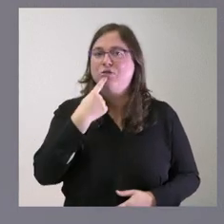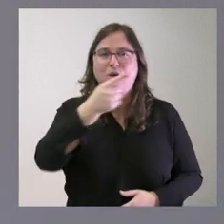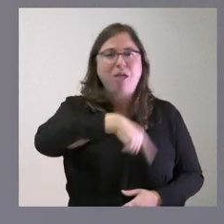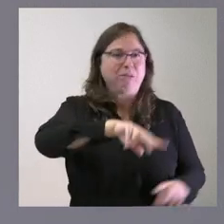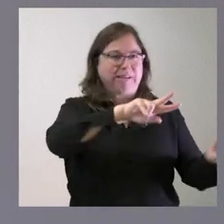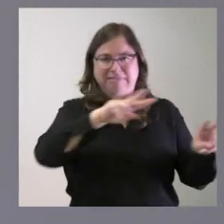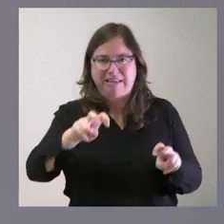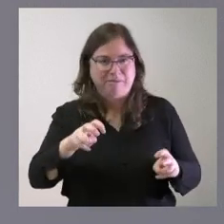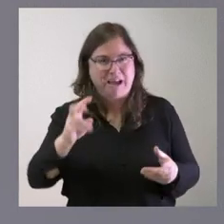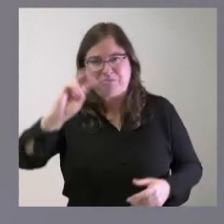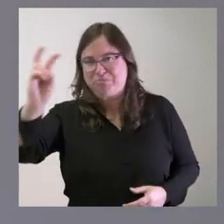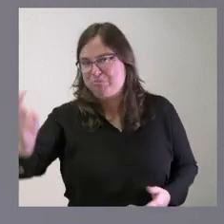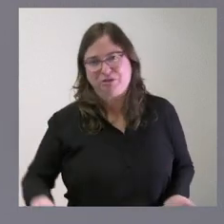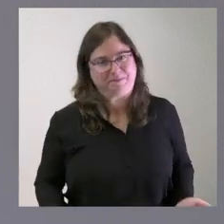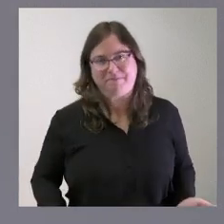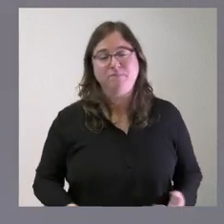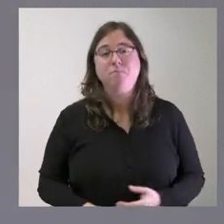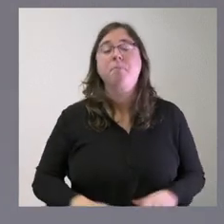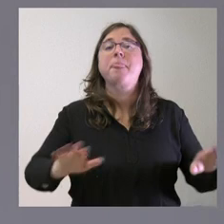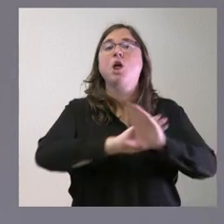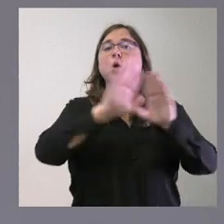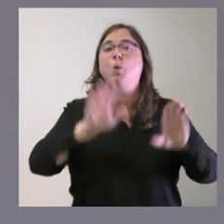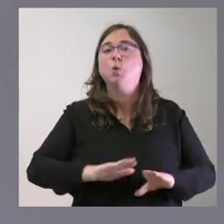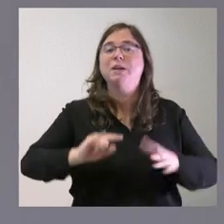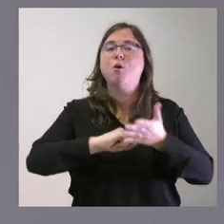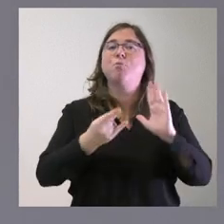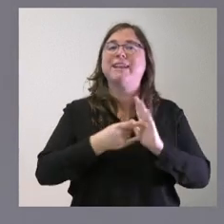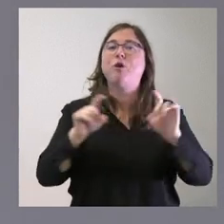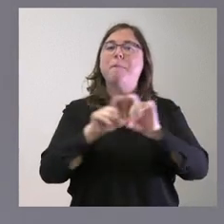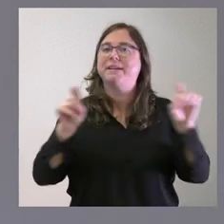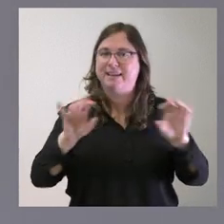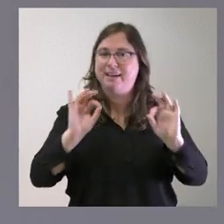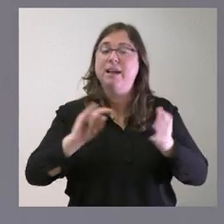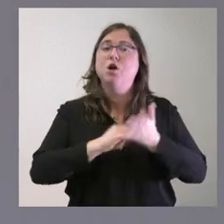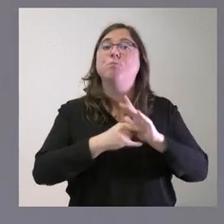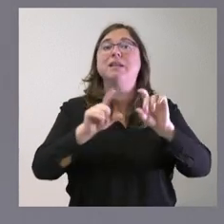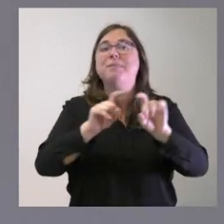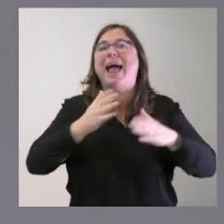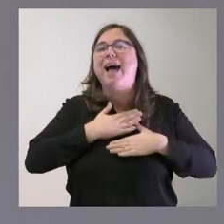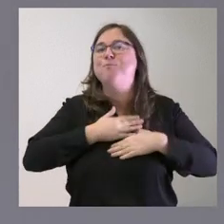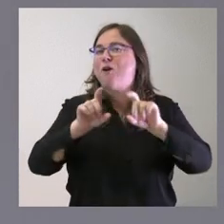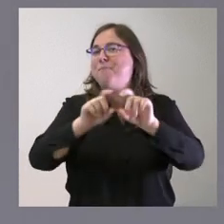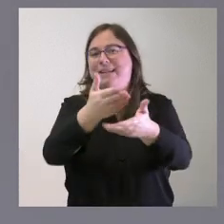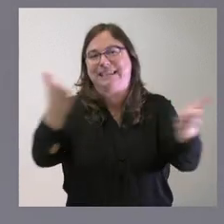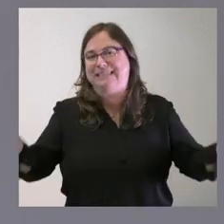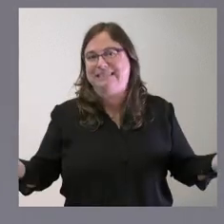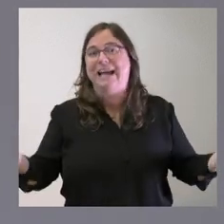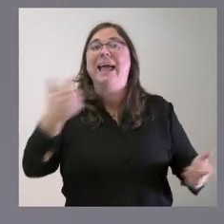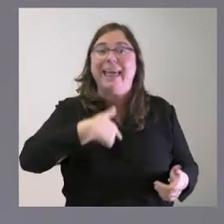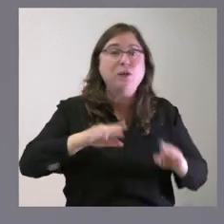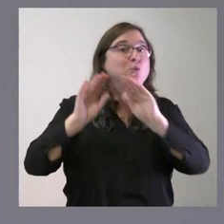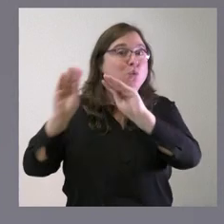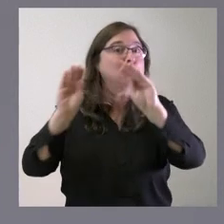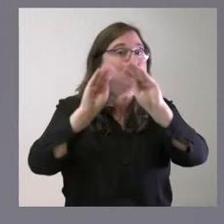declaración que pueda yo hacer y por último los proyectos empresariales nosotros siempre hemos pensado que los proyectos empresariales son de las empresas y por tanto las empresas tienen que ir anunciando